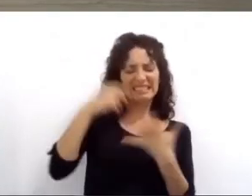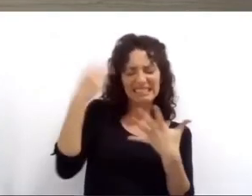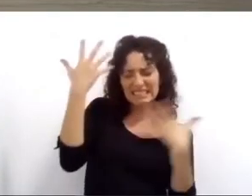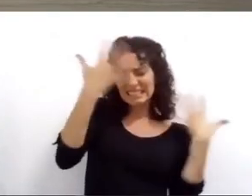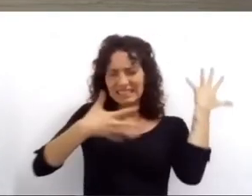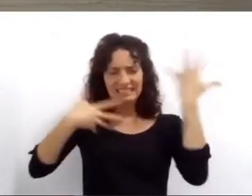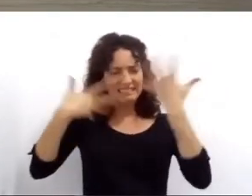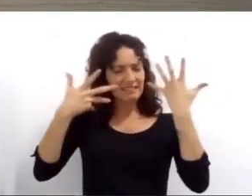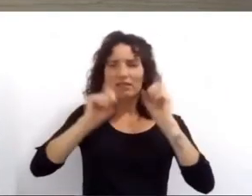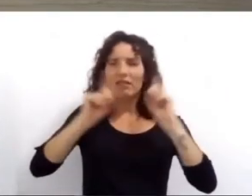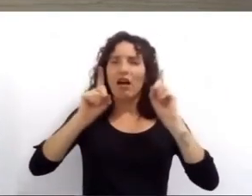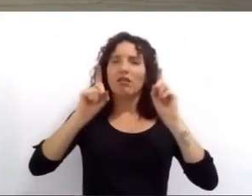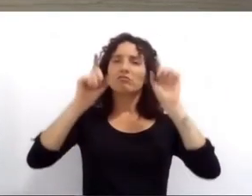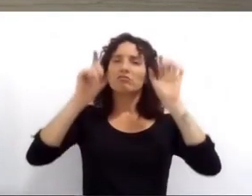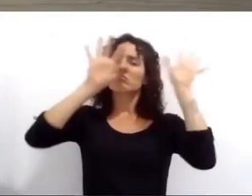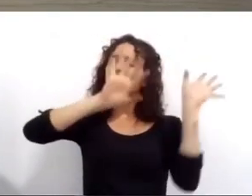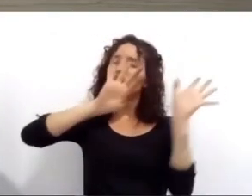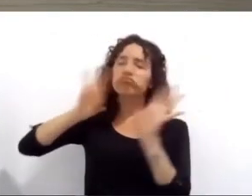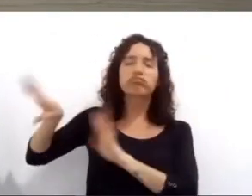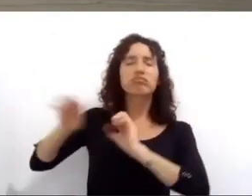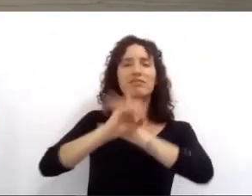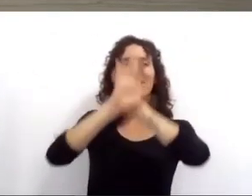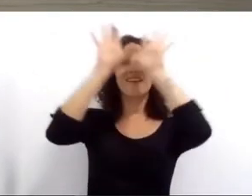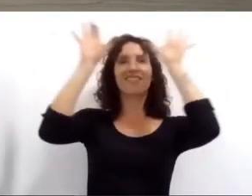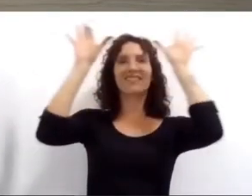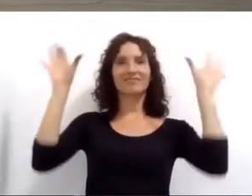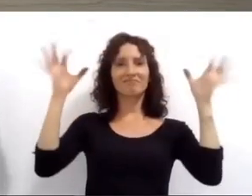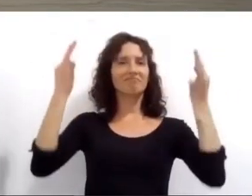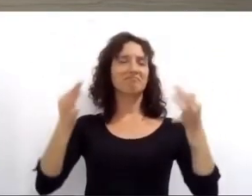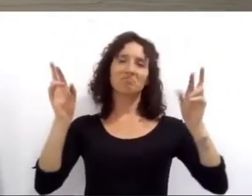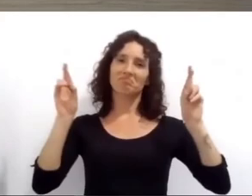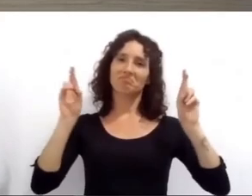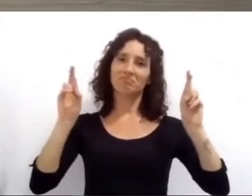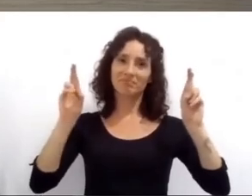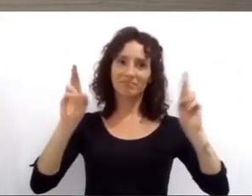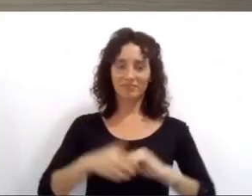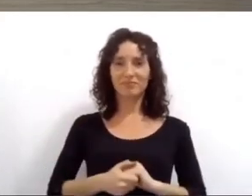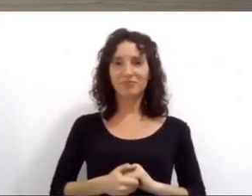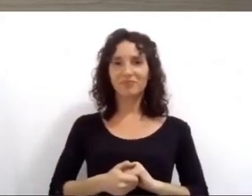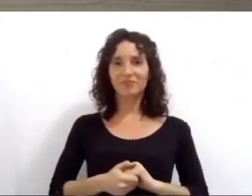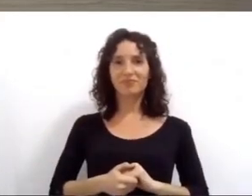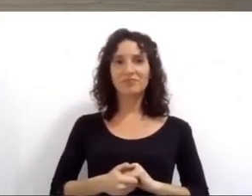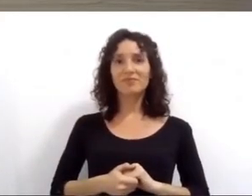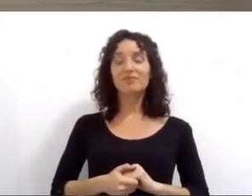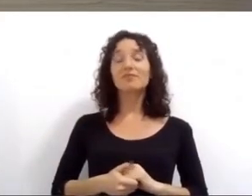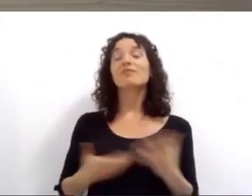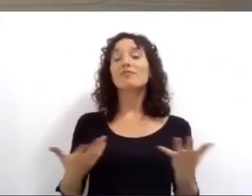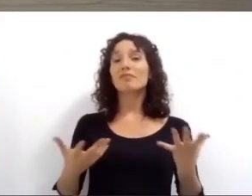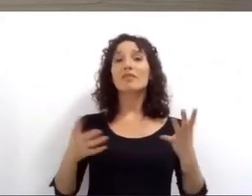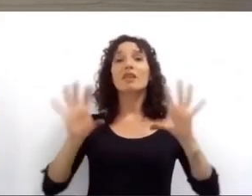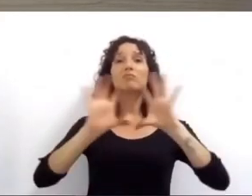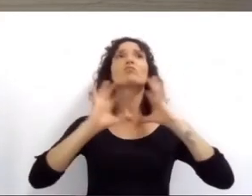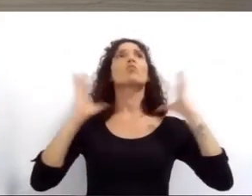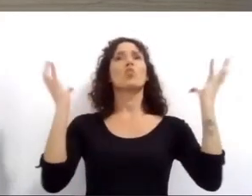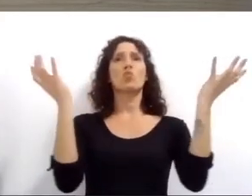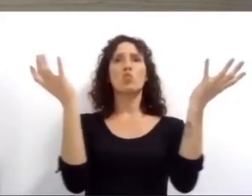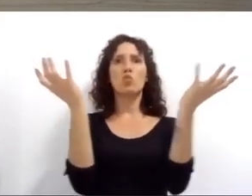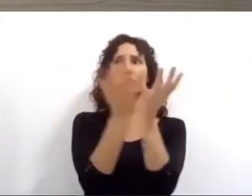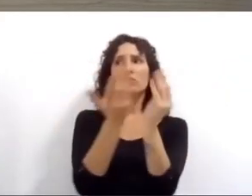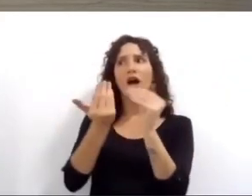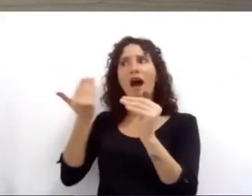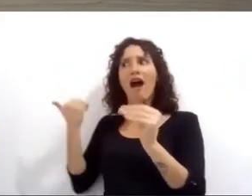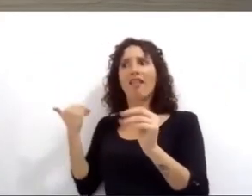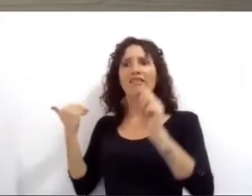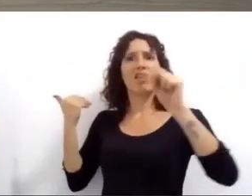la que les hablaba al principio hoy reflexionamos mucho sobre la idea de volver el mundo como puede está volviendo